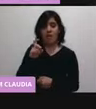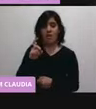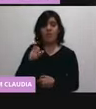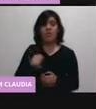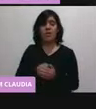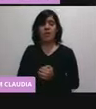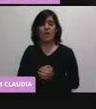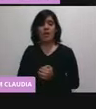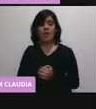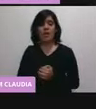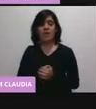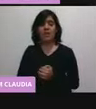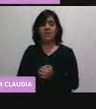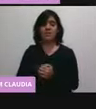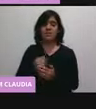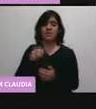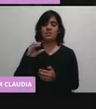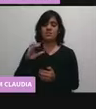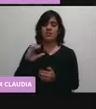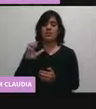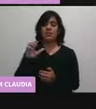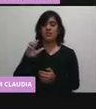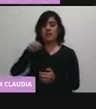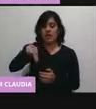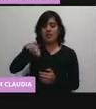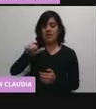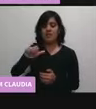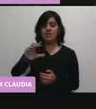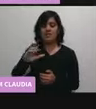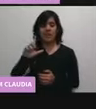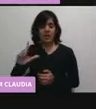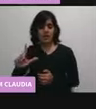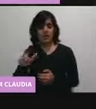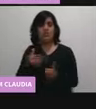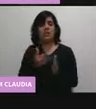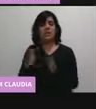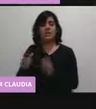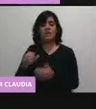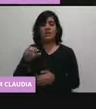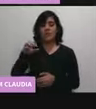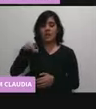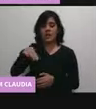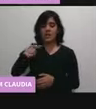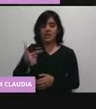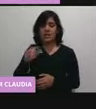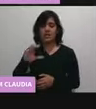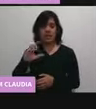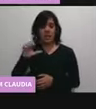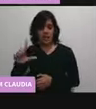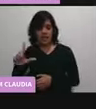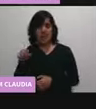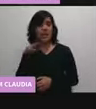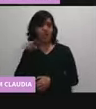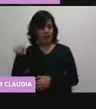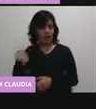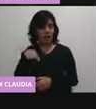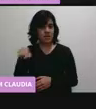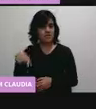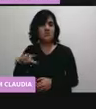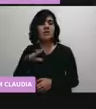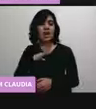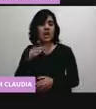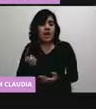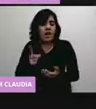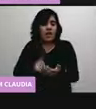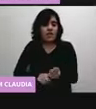cloruro de sodio, creo que es sal común, cloruro de magnesio. Esos son los componentes de la vacuna, que no creo que